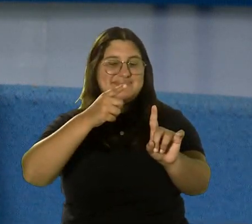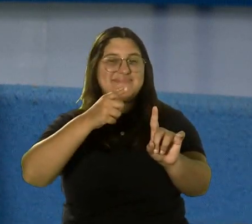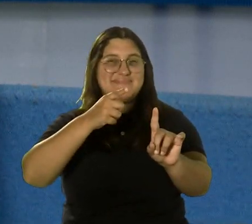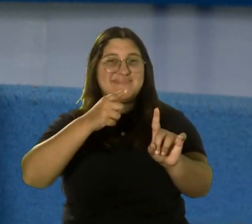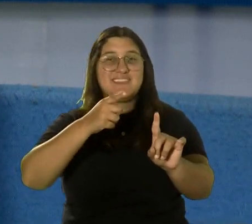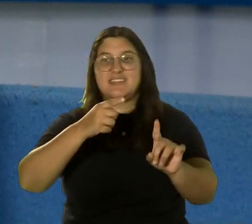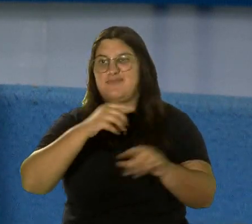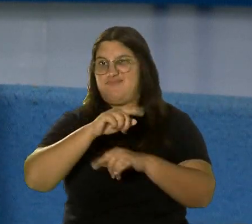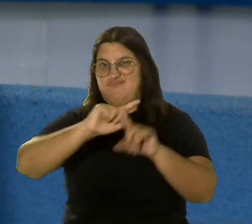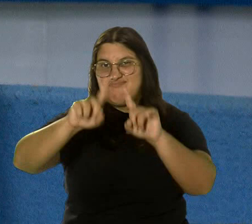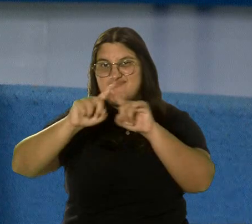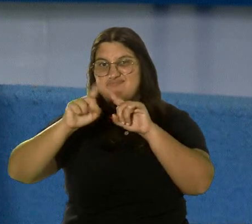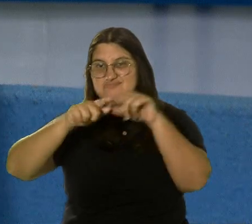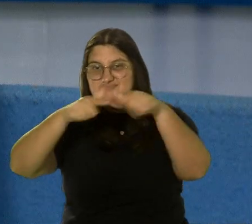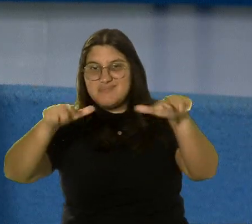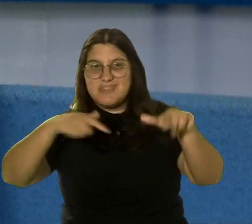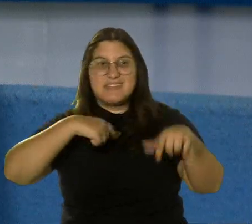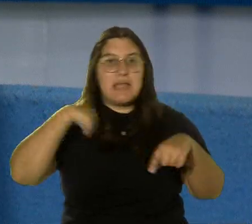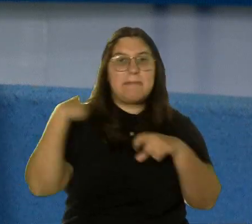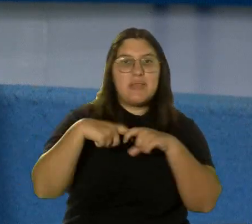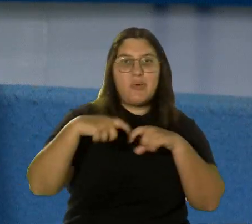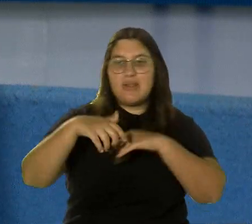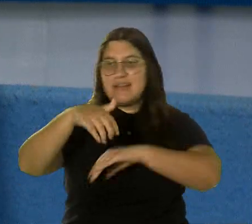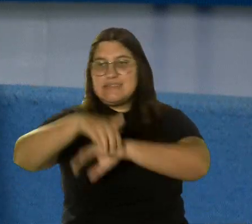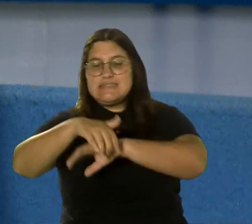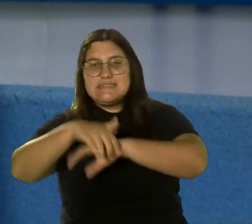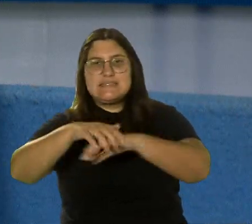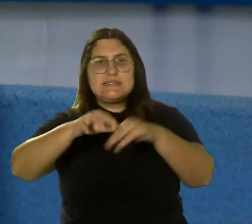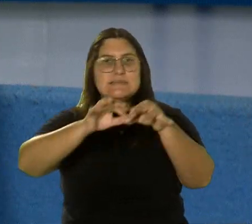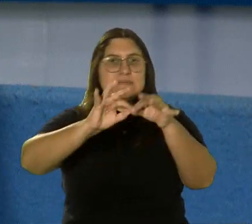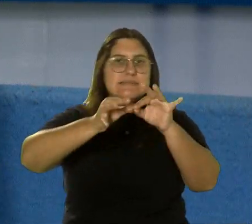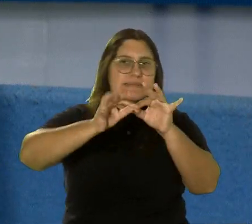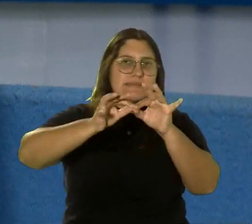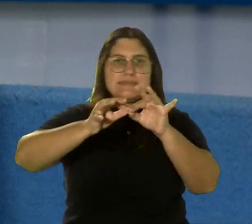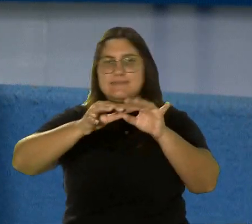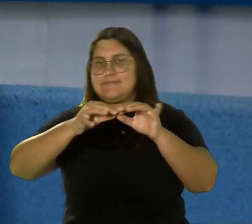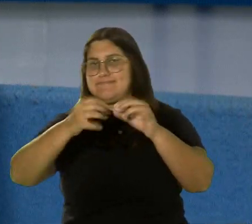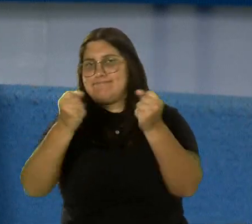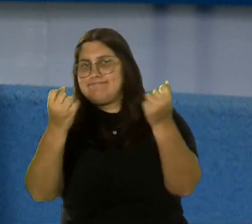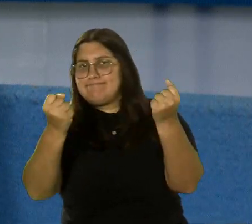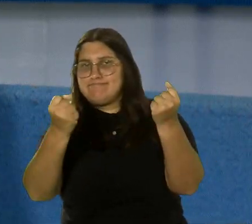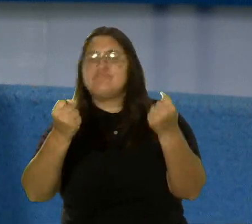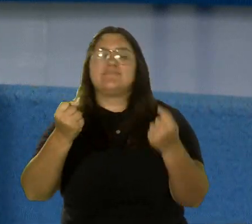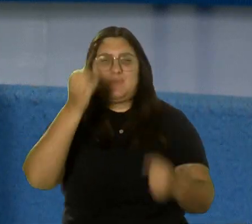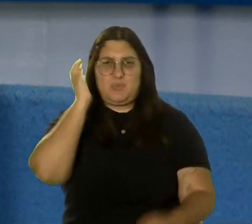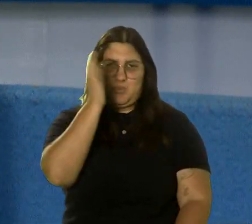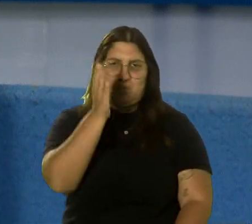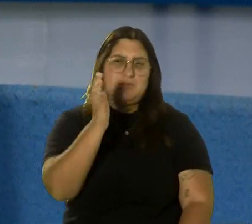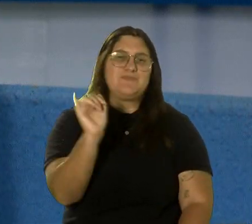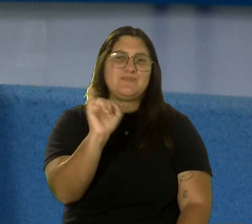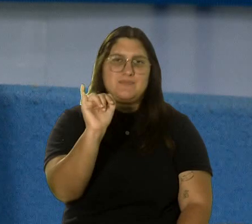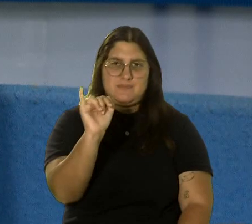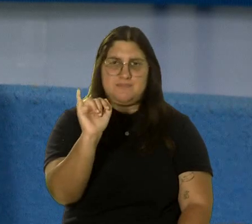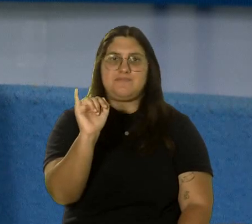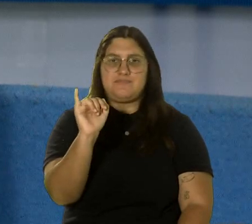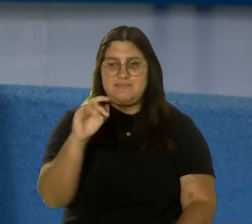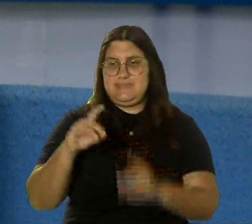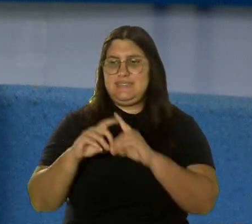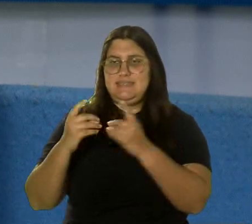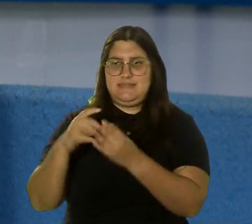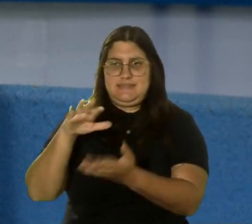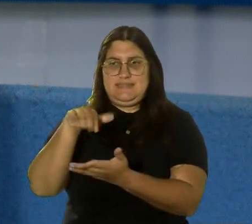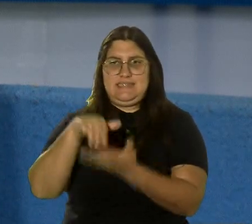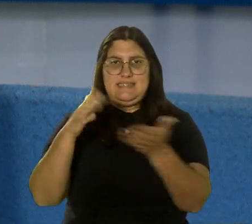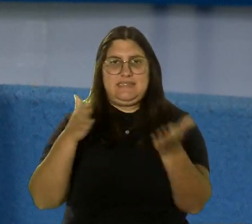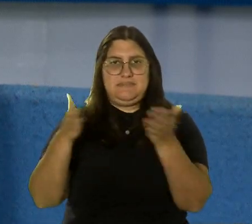diferentes idiomas y vamos a tratar de... Todo el equipo del DEC va a estar allí. El Centro Único de Servicios del Departamento va a estar activo. Allí todo lo que es la